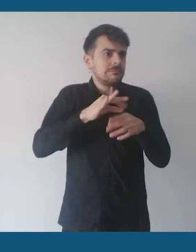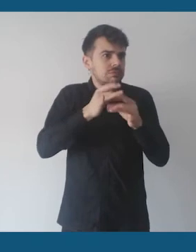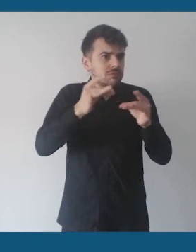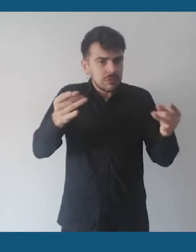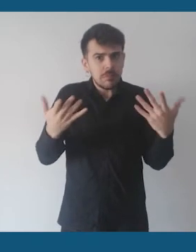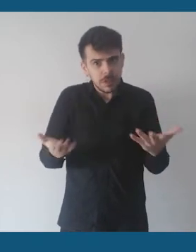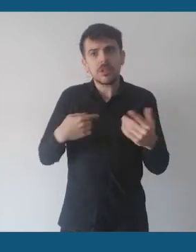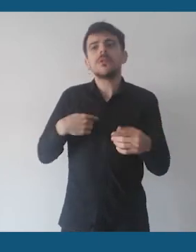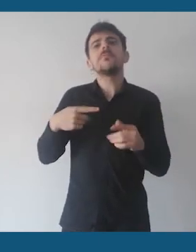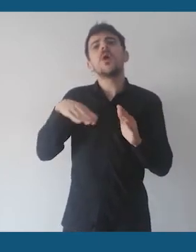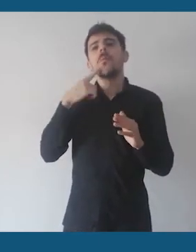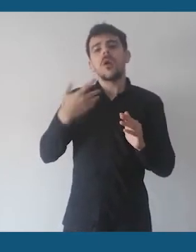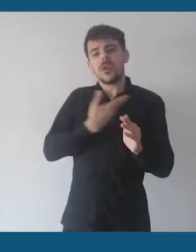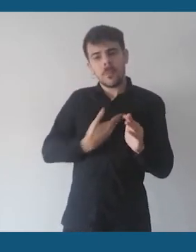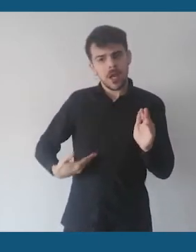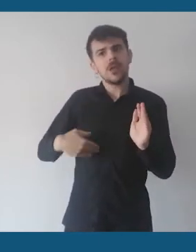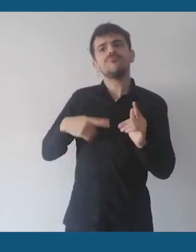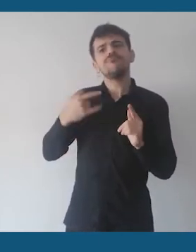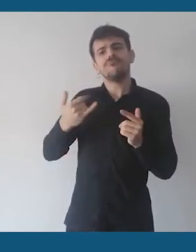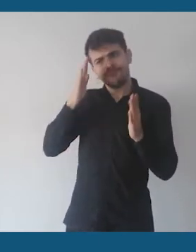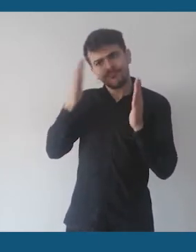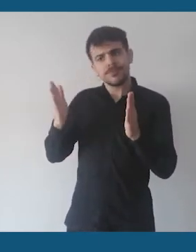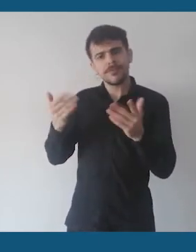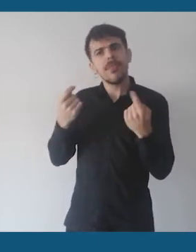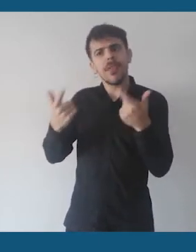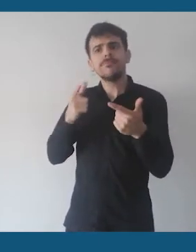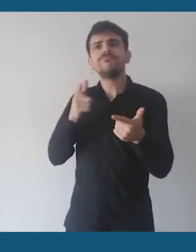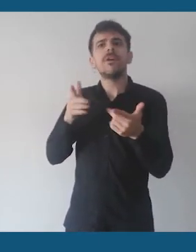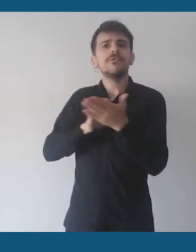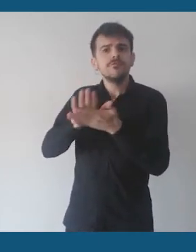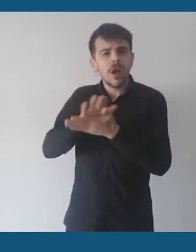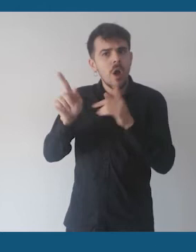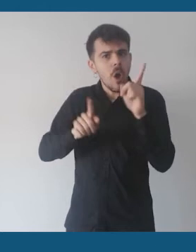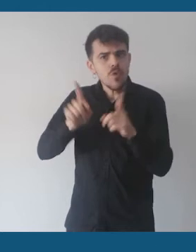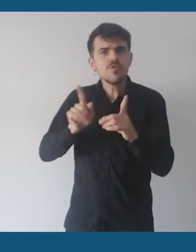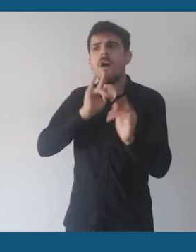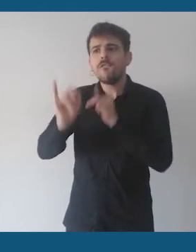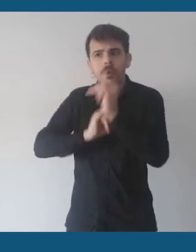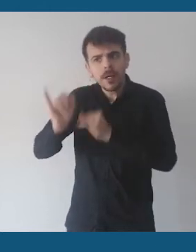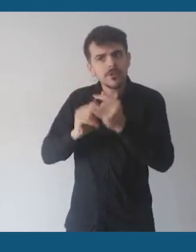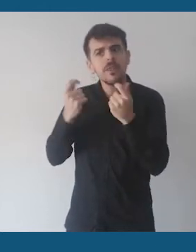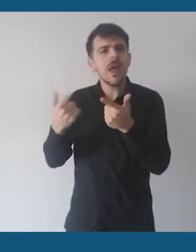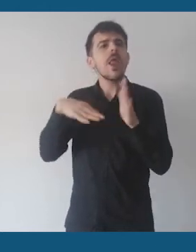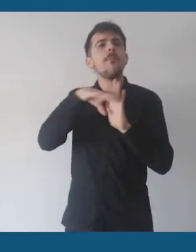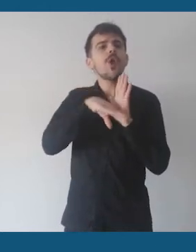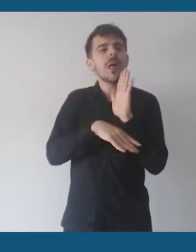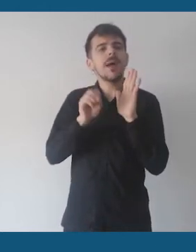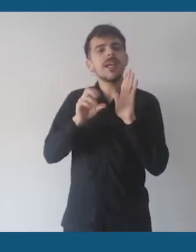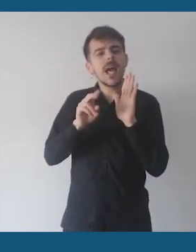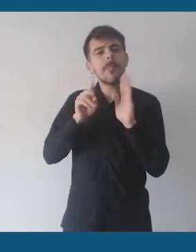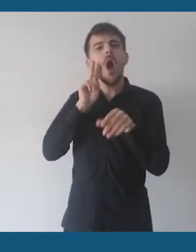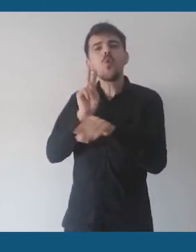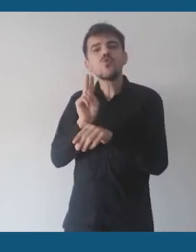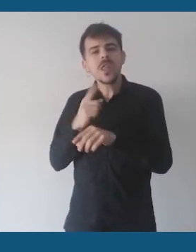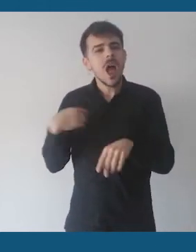El programa Cuidarnos sigue trabajando con referentes barriales, llevando información y asistencia desde los centros de